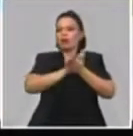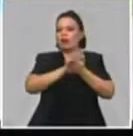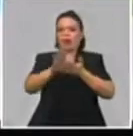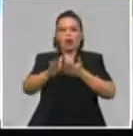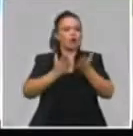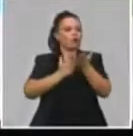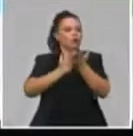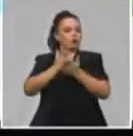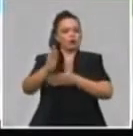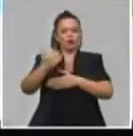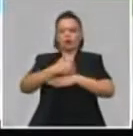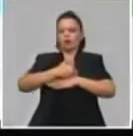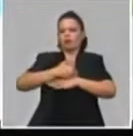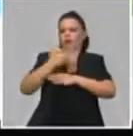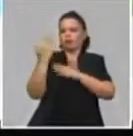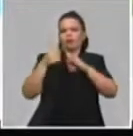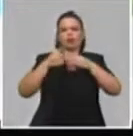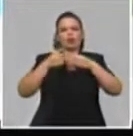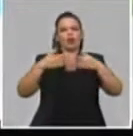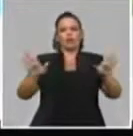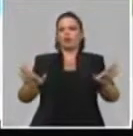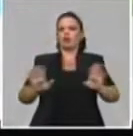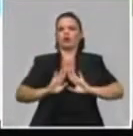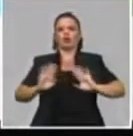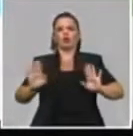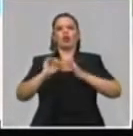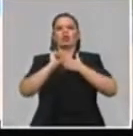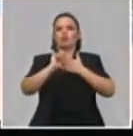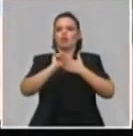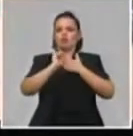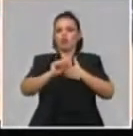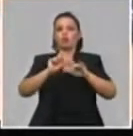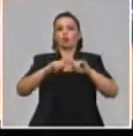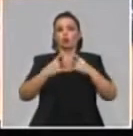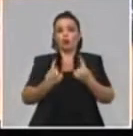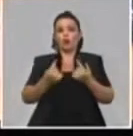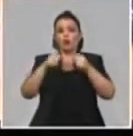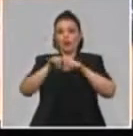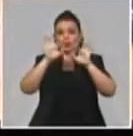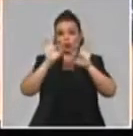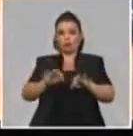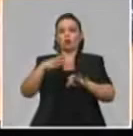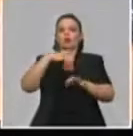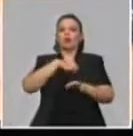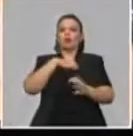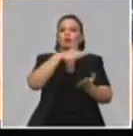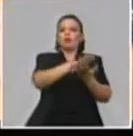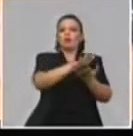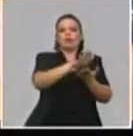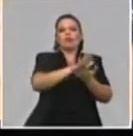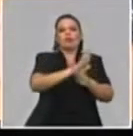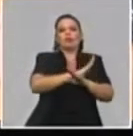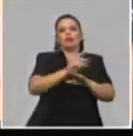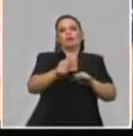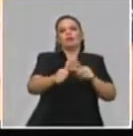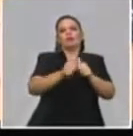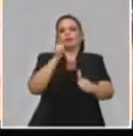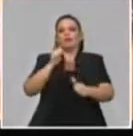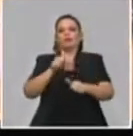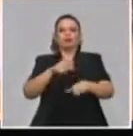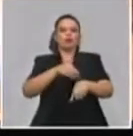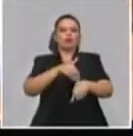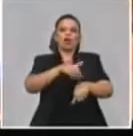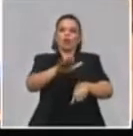al servicio. Es por eso que tenemos hoy, y lo enfatizo aquí, un nivel de trazo todavía importante. Tenemos que decir, en una gráfica pueden